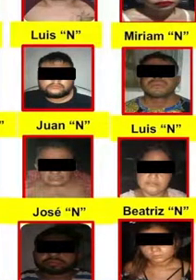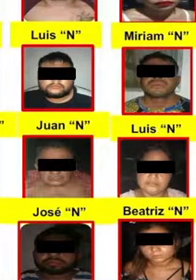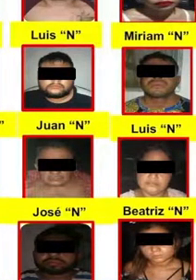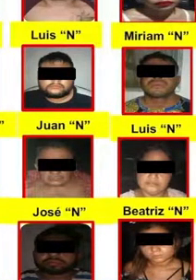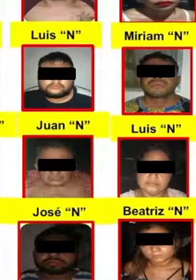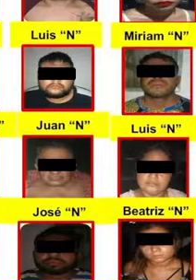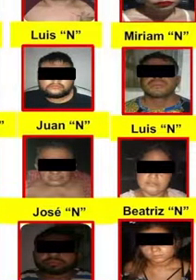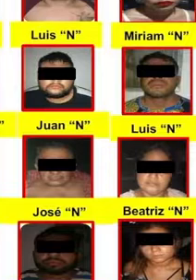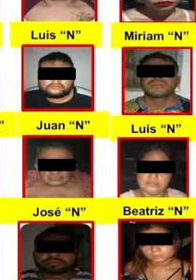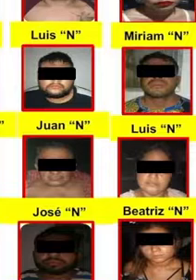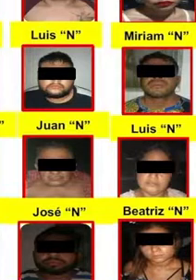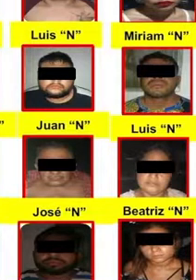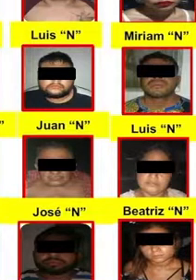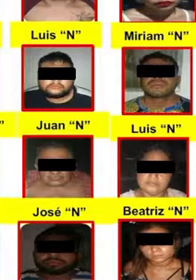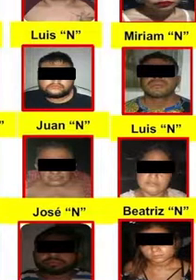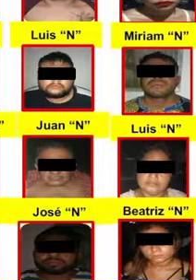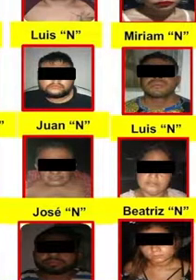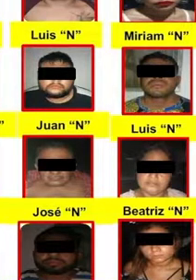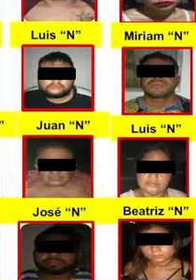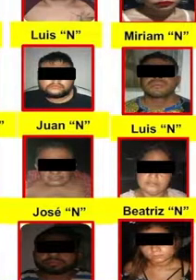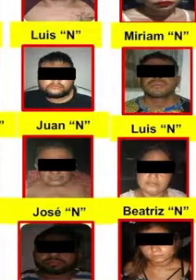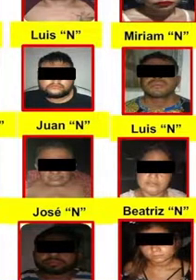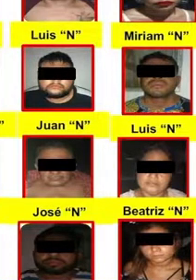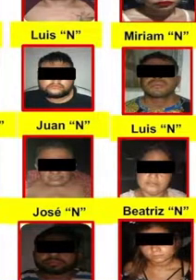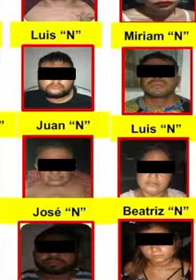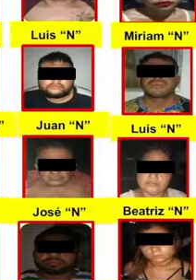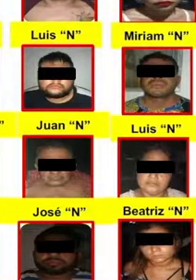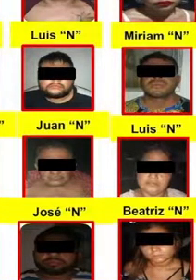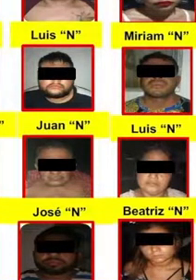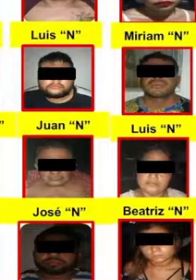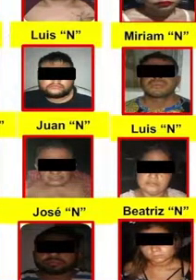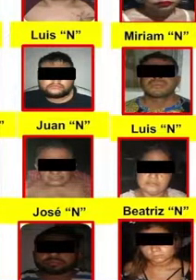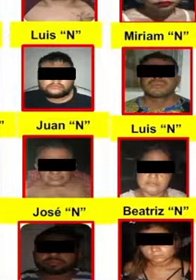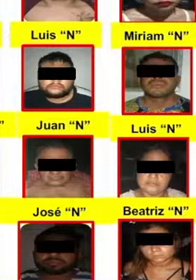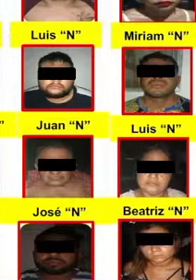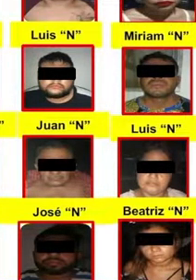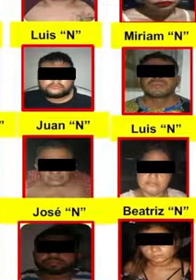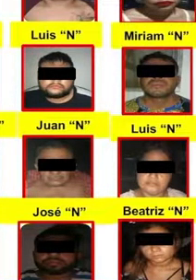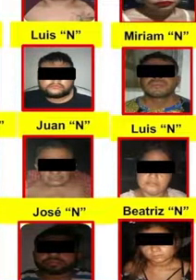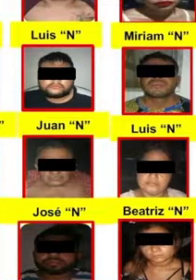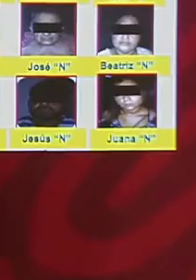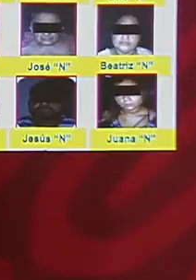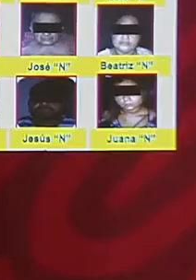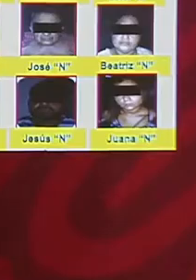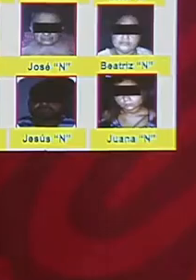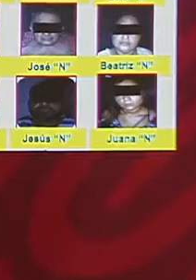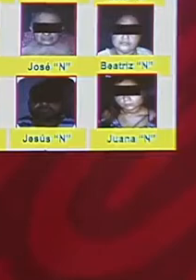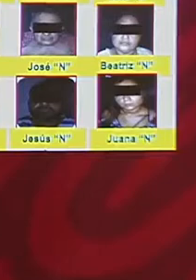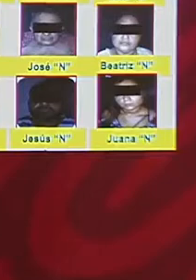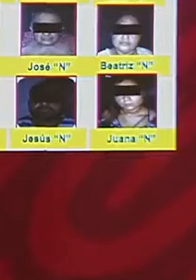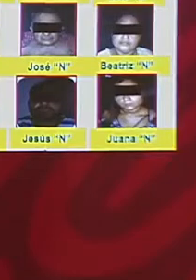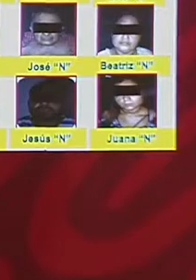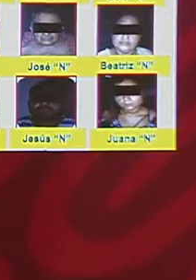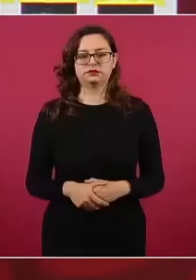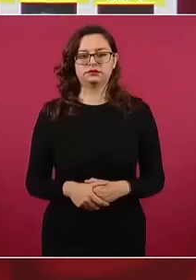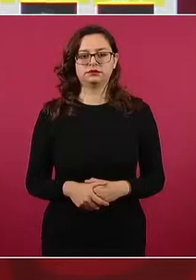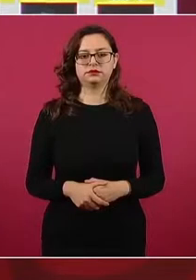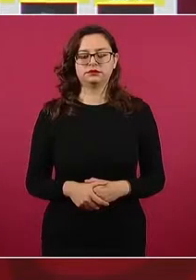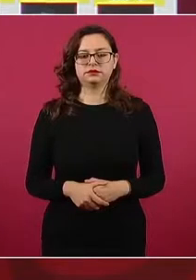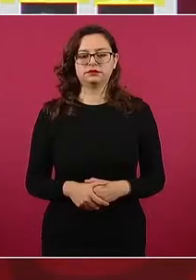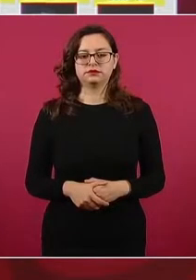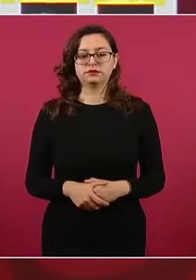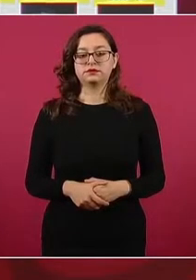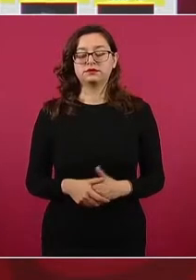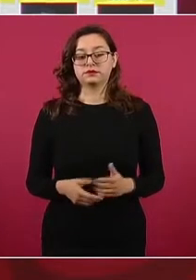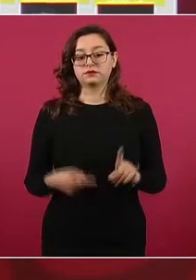de ser sorprendido con armas, chalecos tácticos, así como diversas dosis de drogas. Se detuvo a